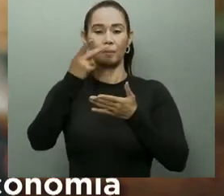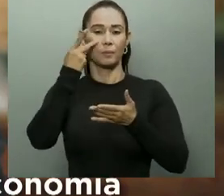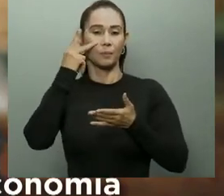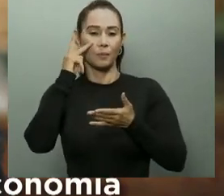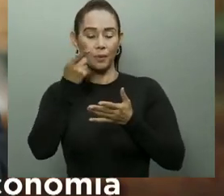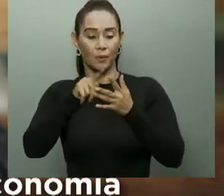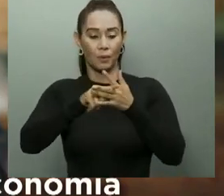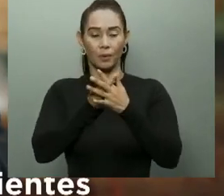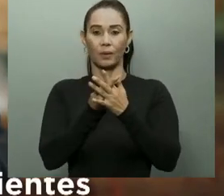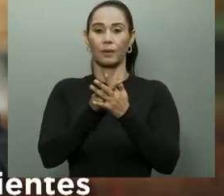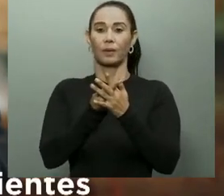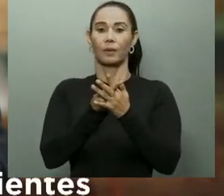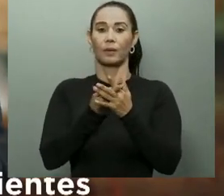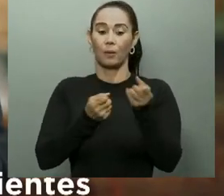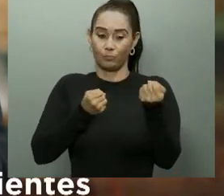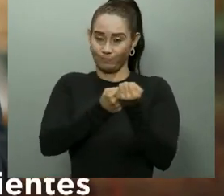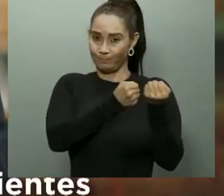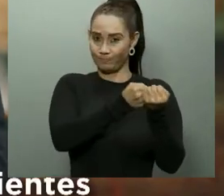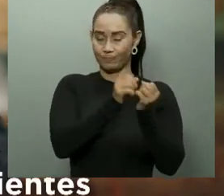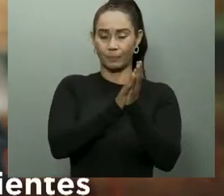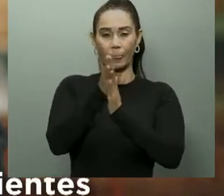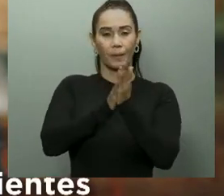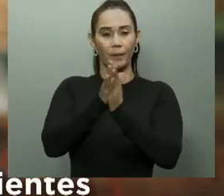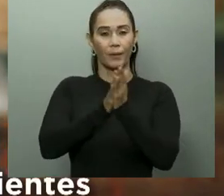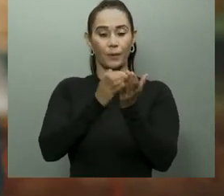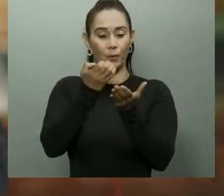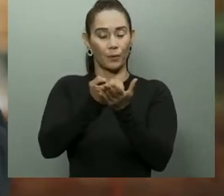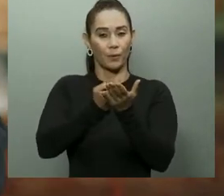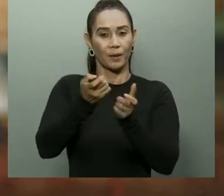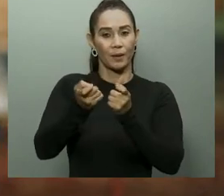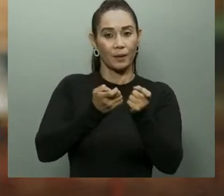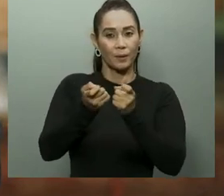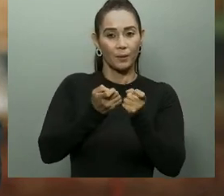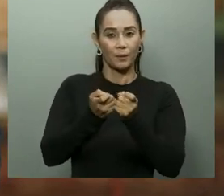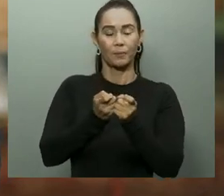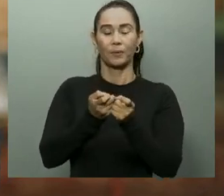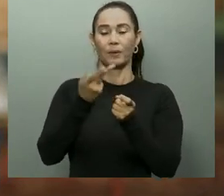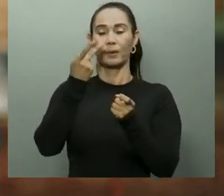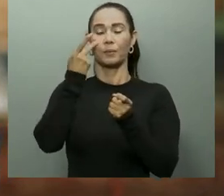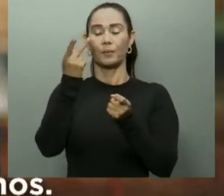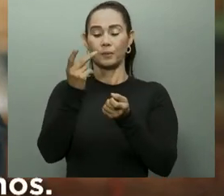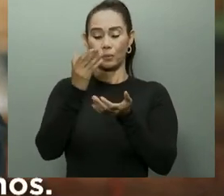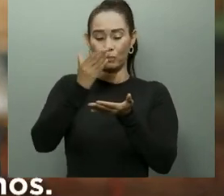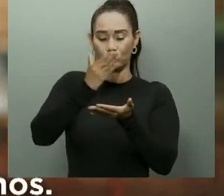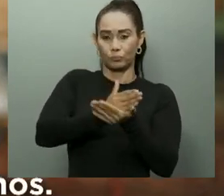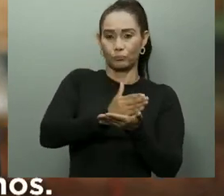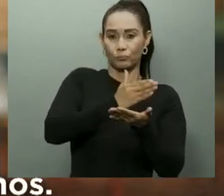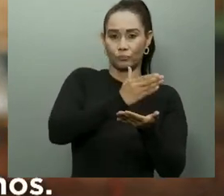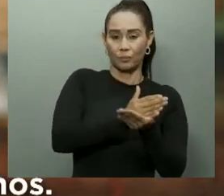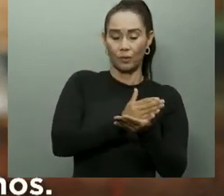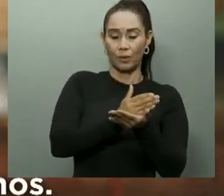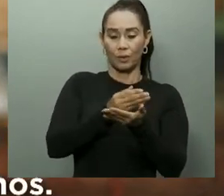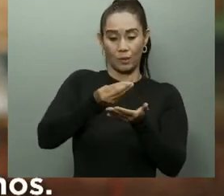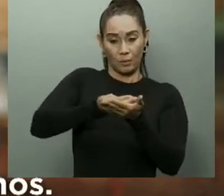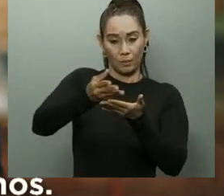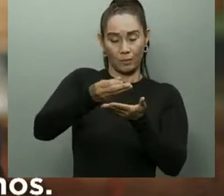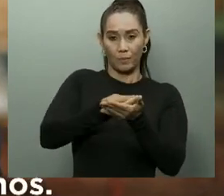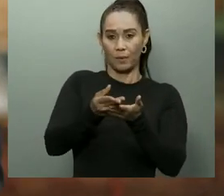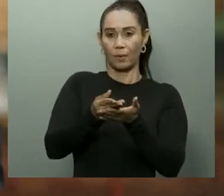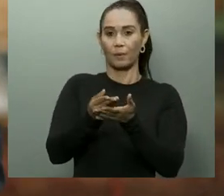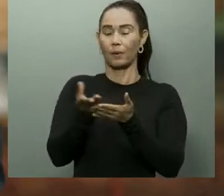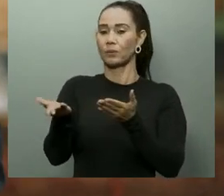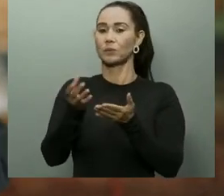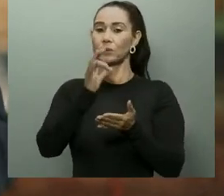reactivar nuestra economía y a proporcionarnos los medios suficientes para cuadrar nuestras cuentas sin tocar el bolsillo de los